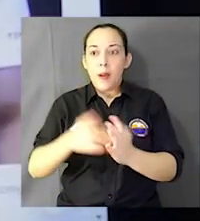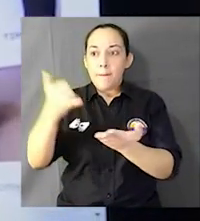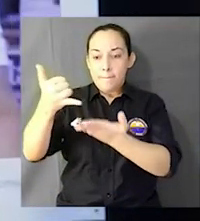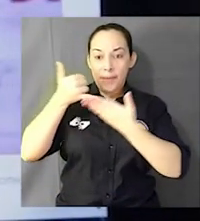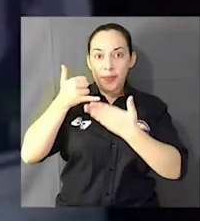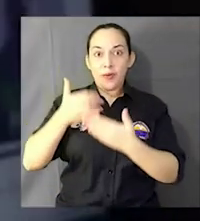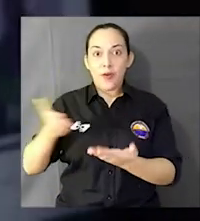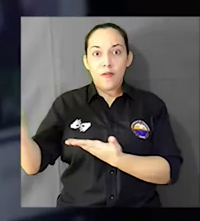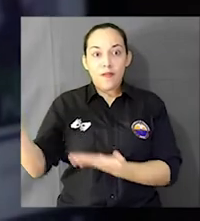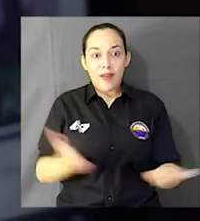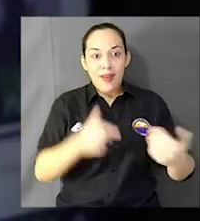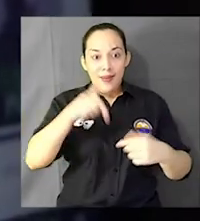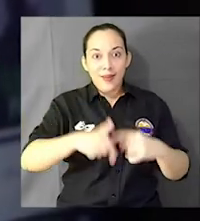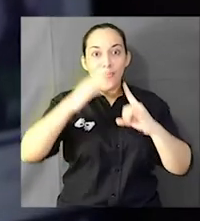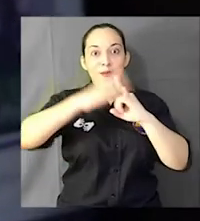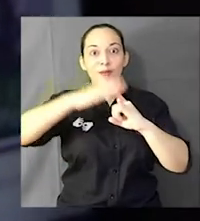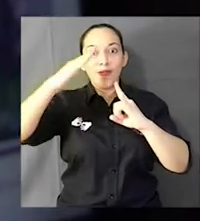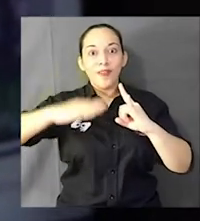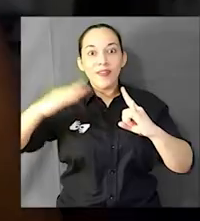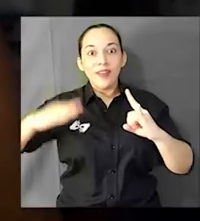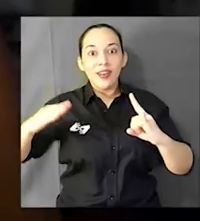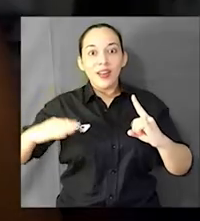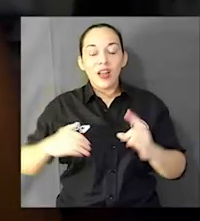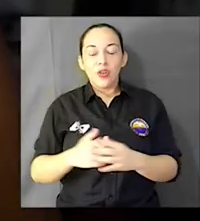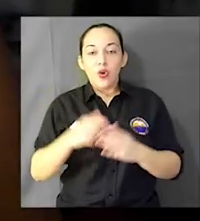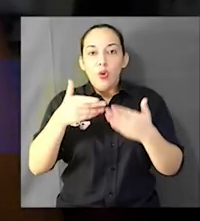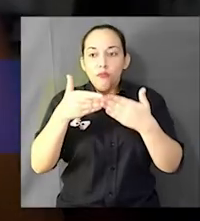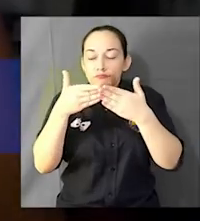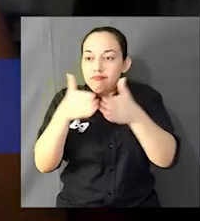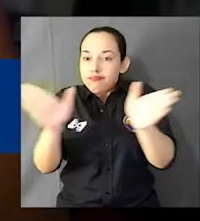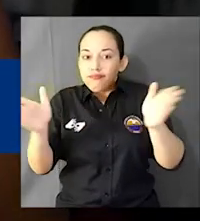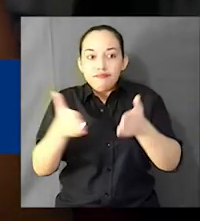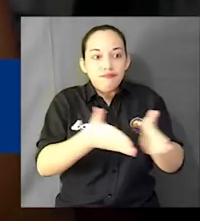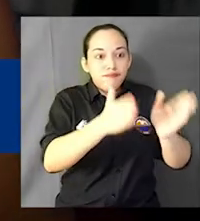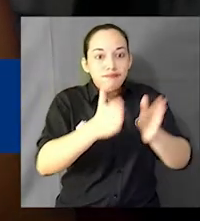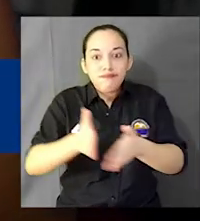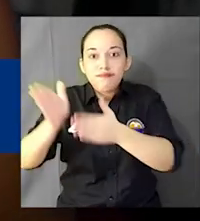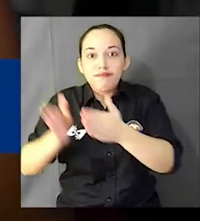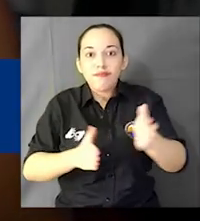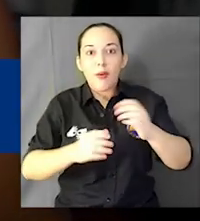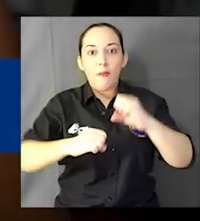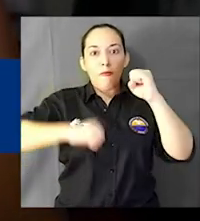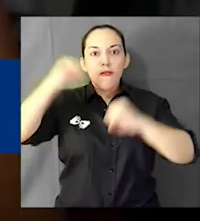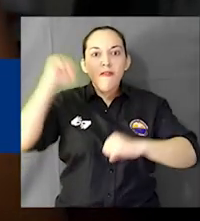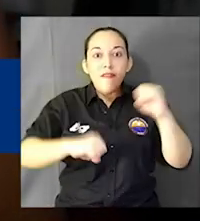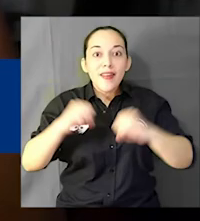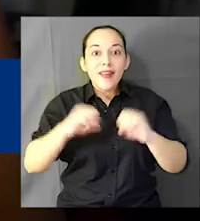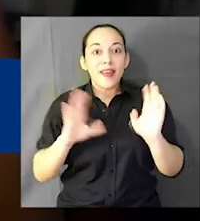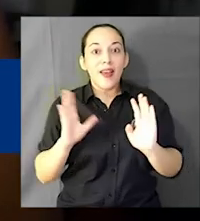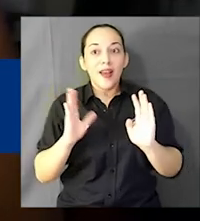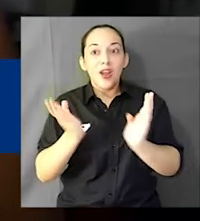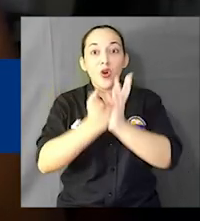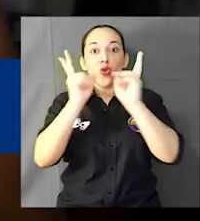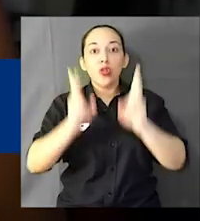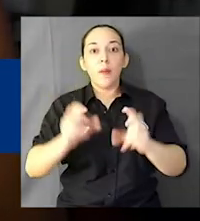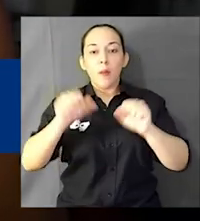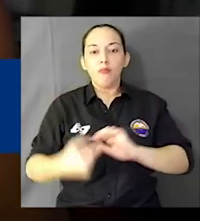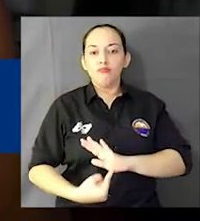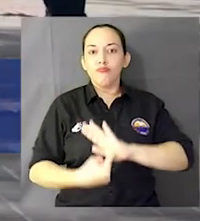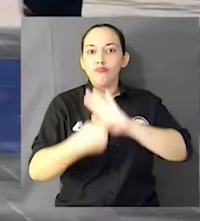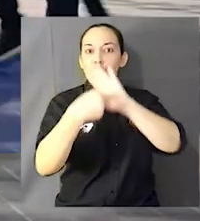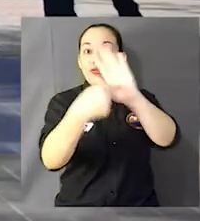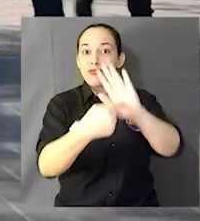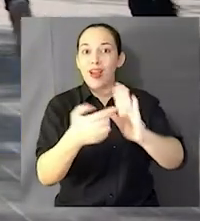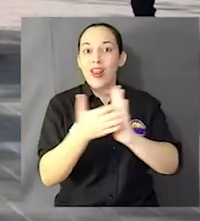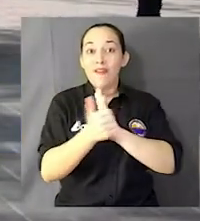Como le digo, pues eso es un premio de vida, estar en la Universidad de Magdalena porque se abren tantos caminos. La posibilidad de pronto